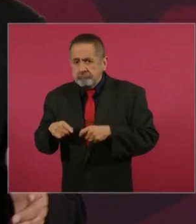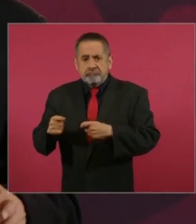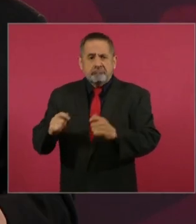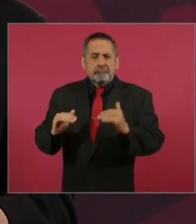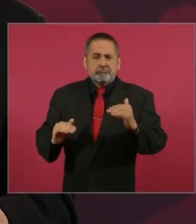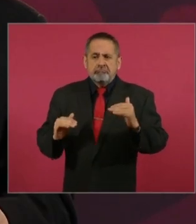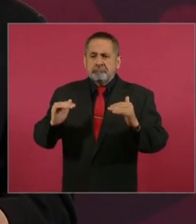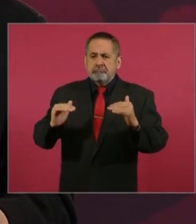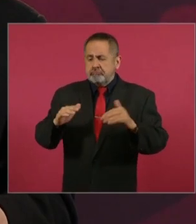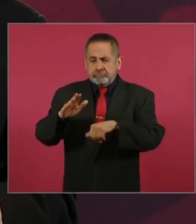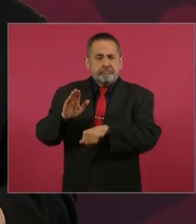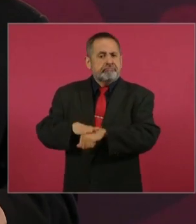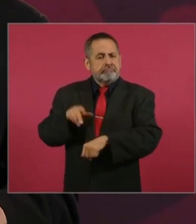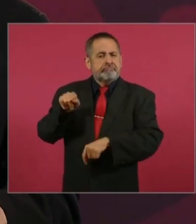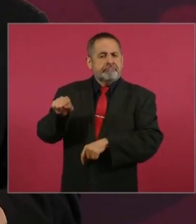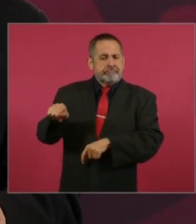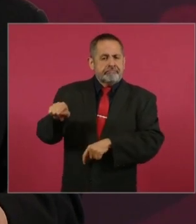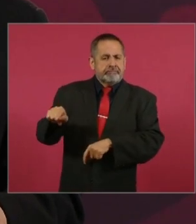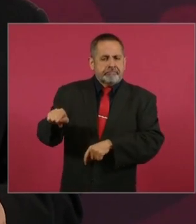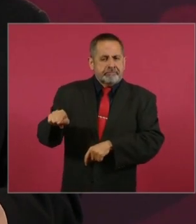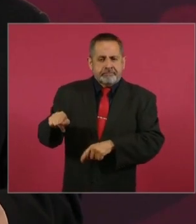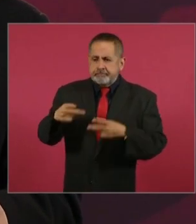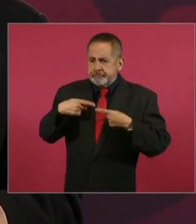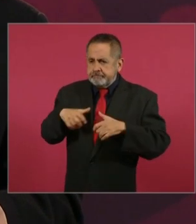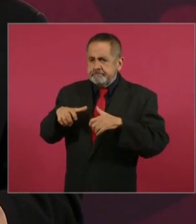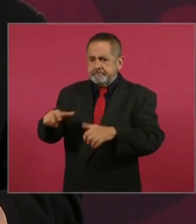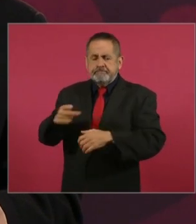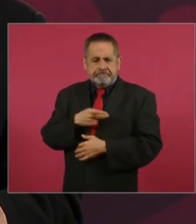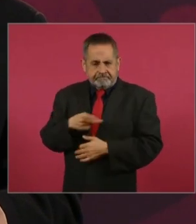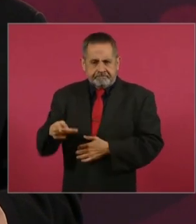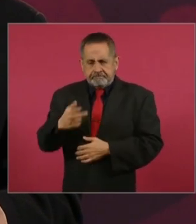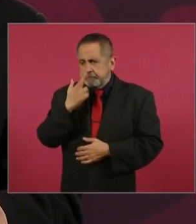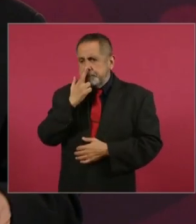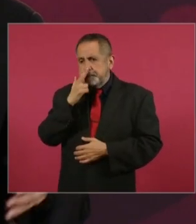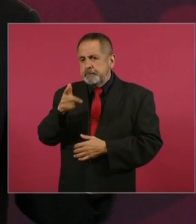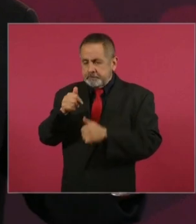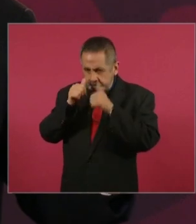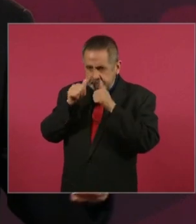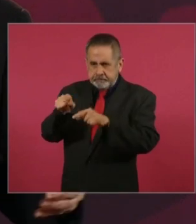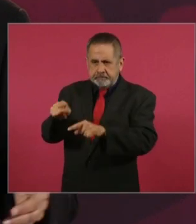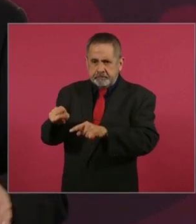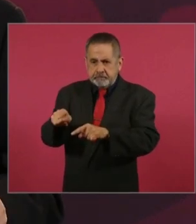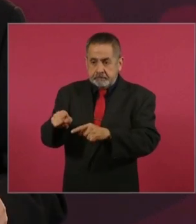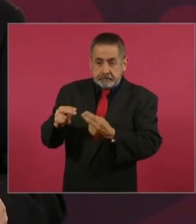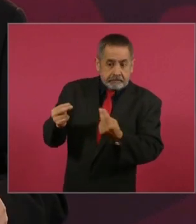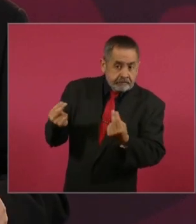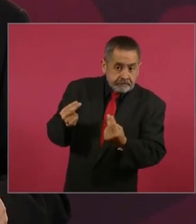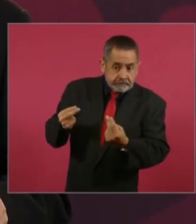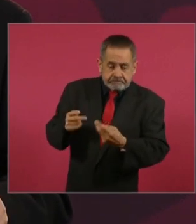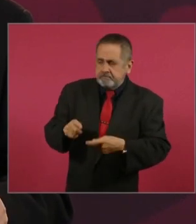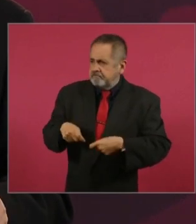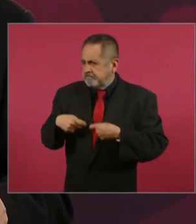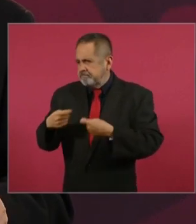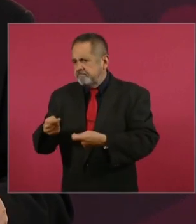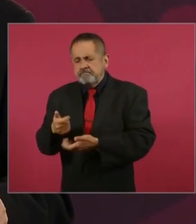al pobre, a la gente más necesitada,